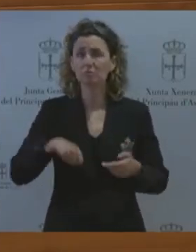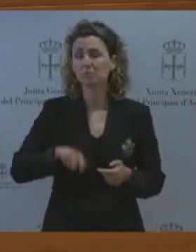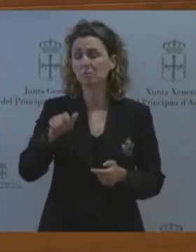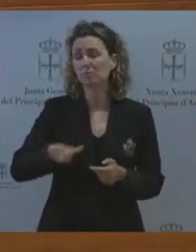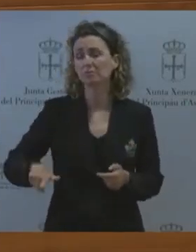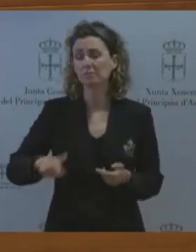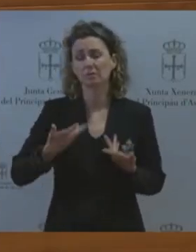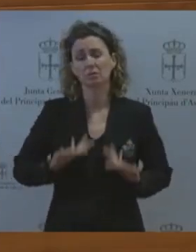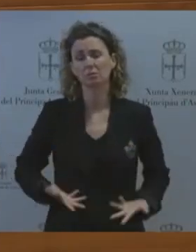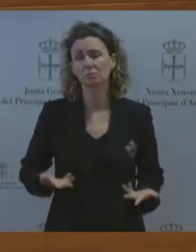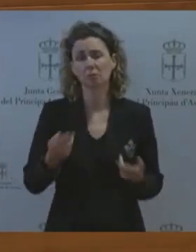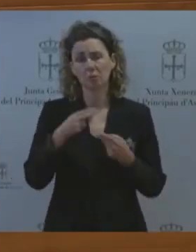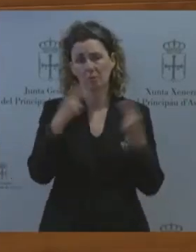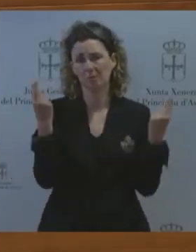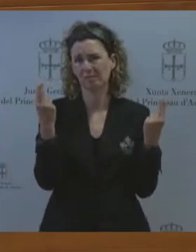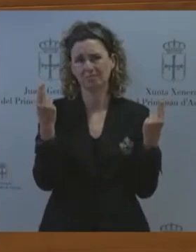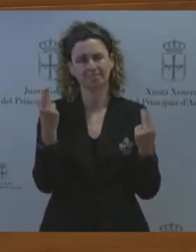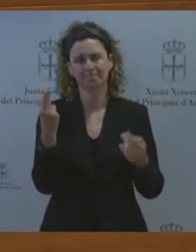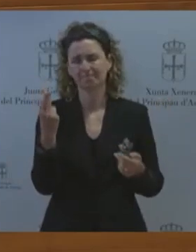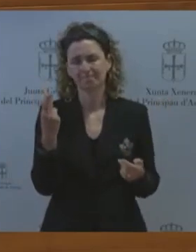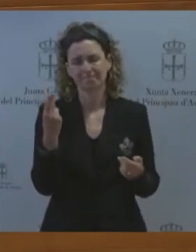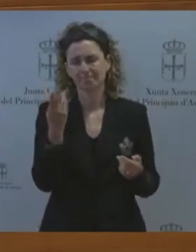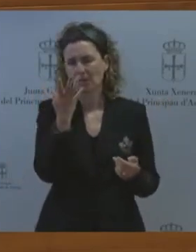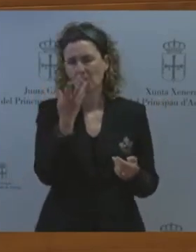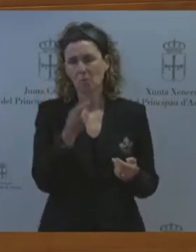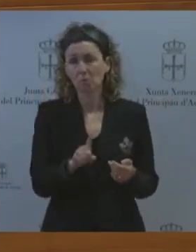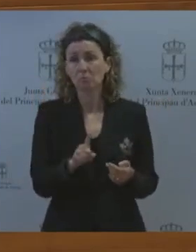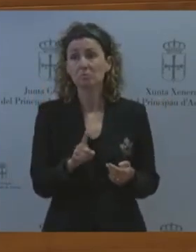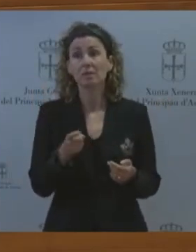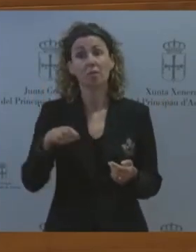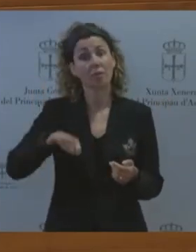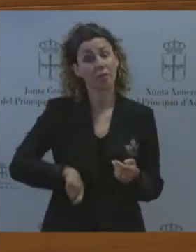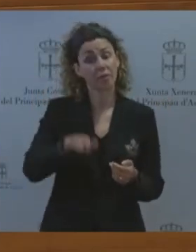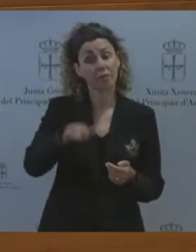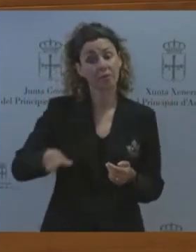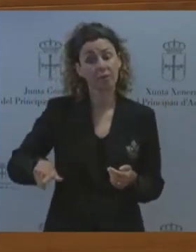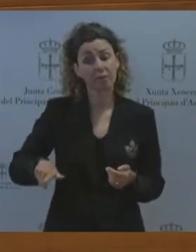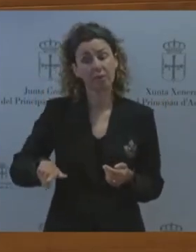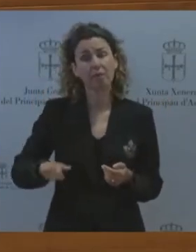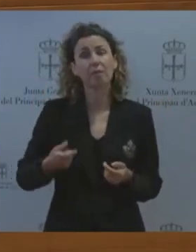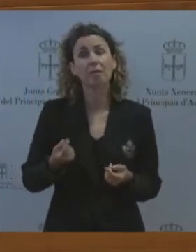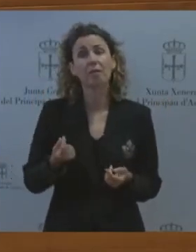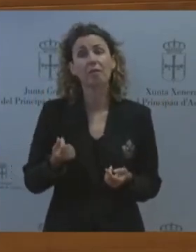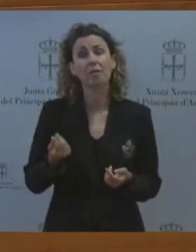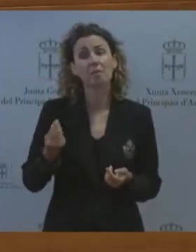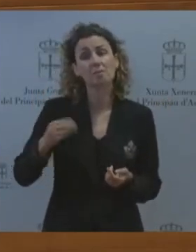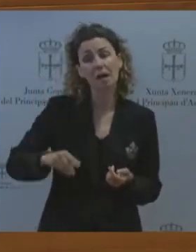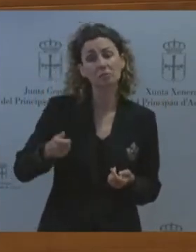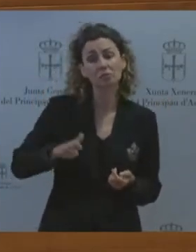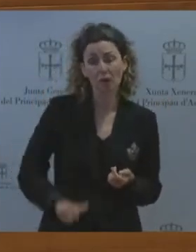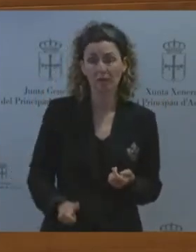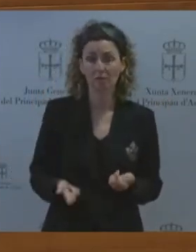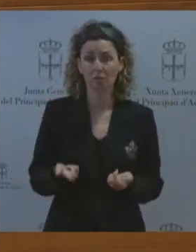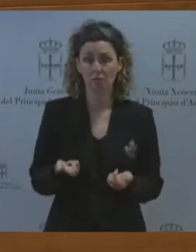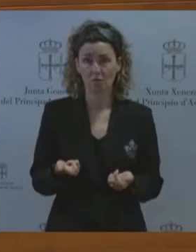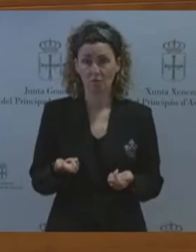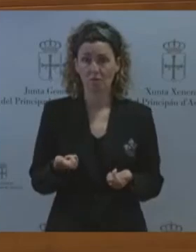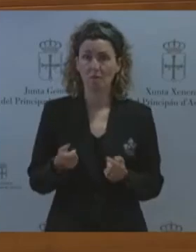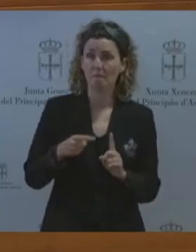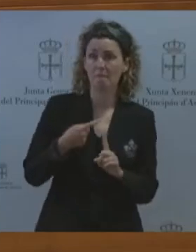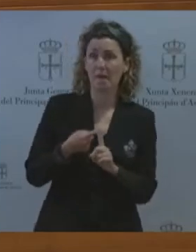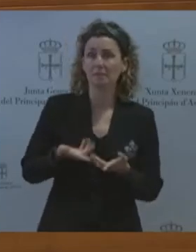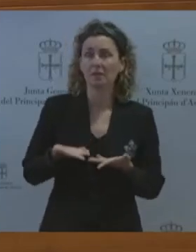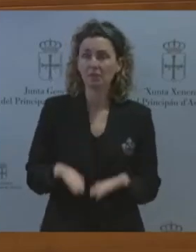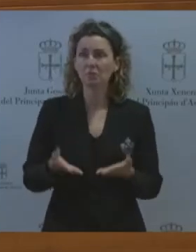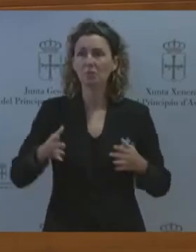que a nuestro juicio requieren además de más incentivos profesionales no sólo retributivos sino también en términos de estabilidad y